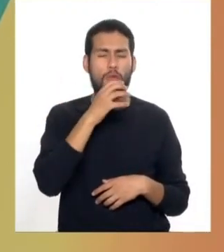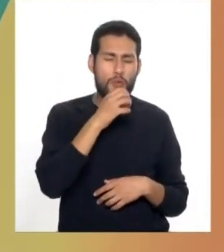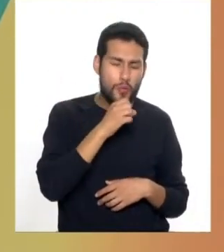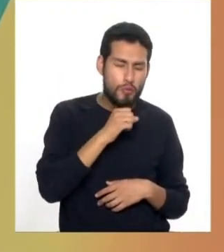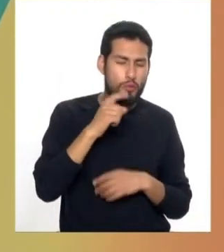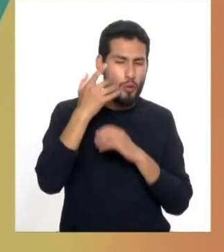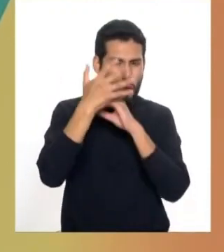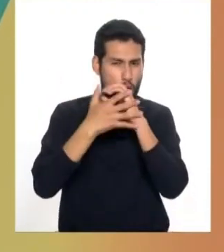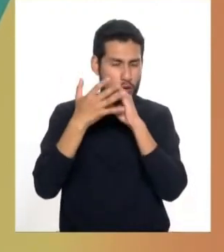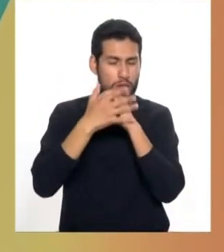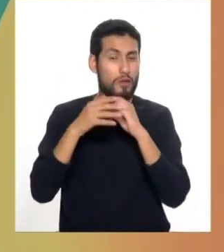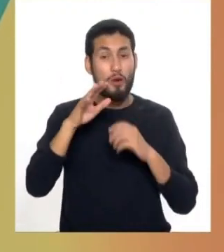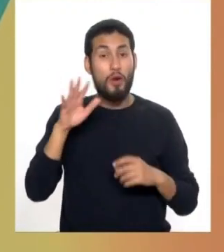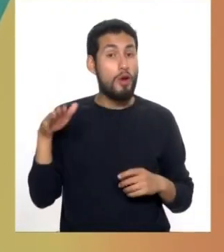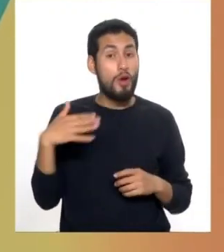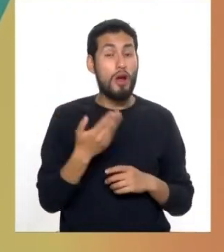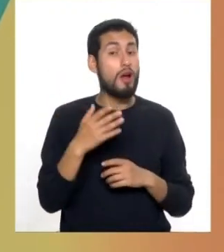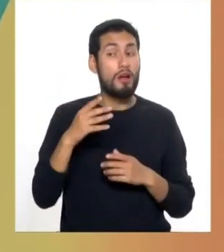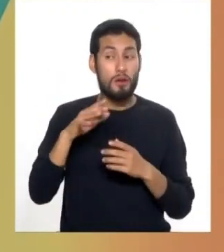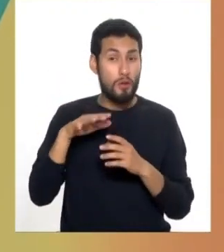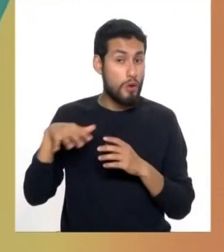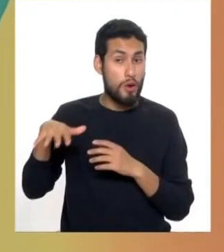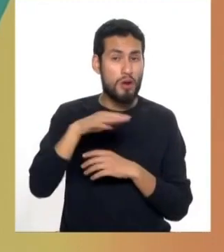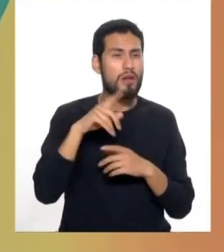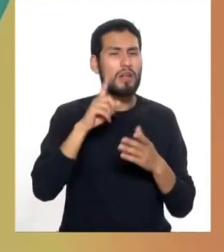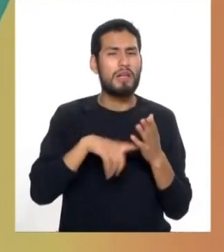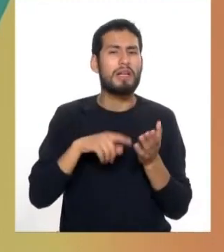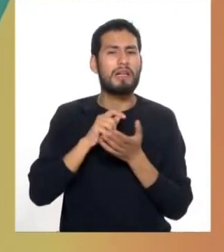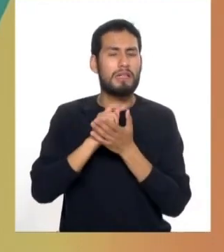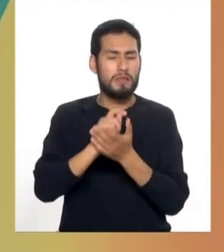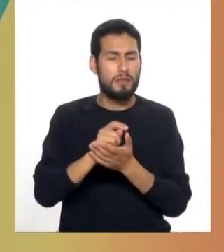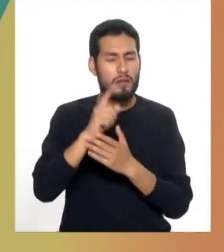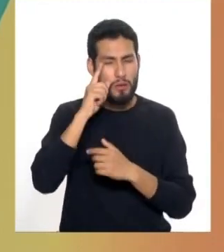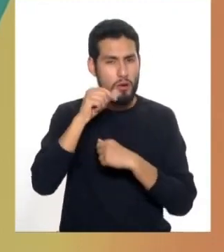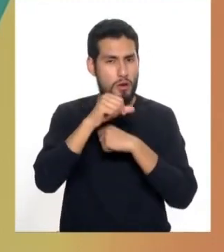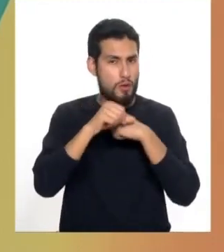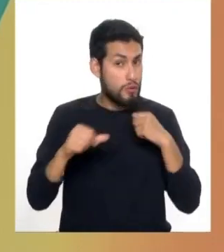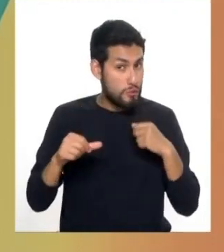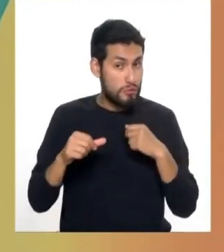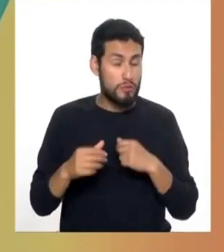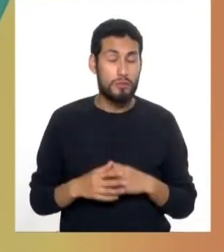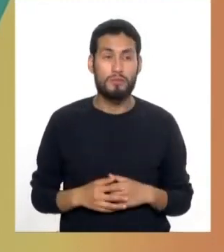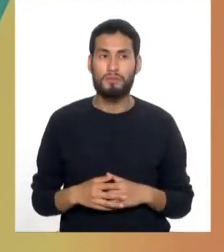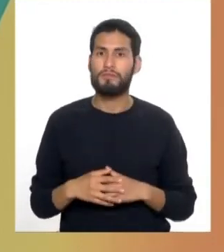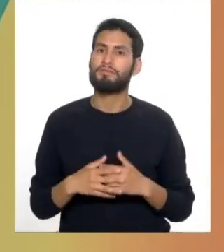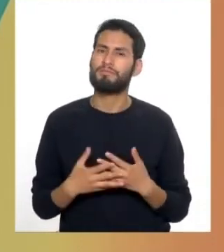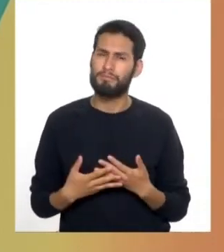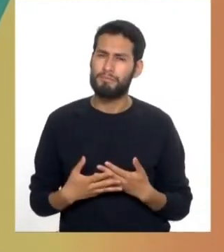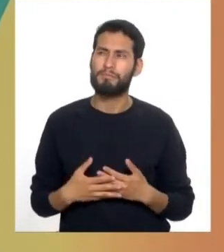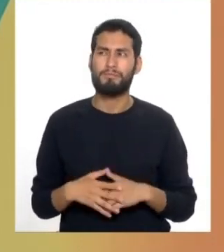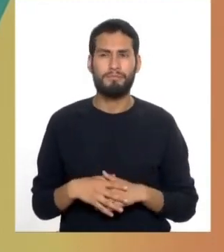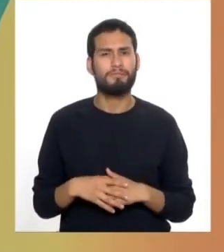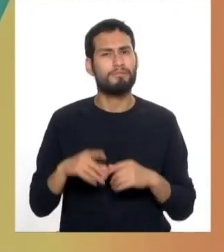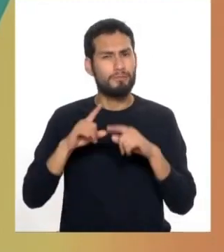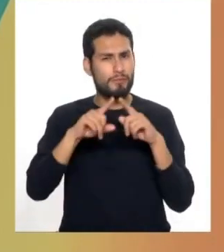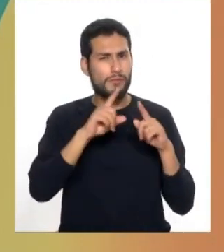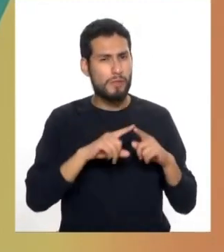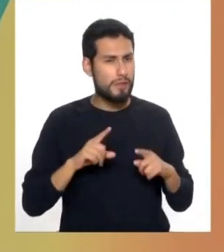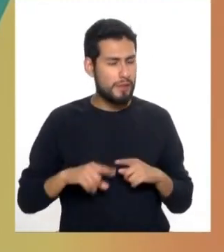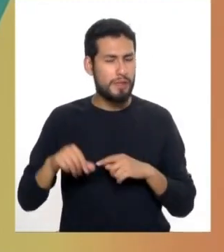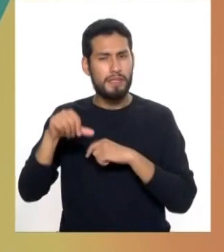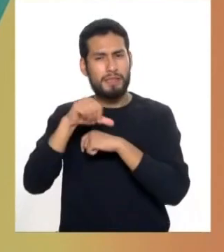estas cataratas, todas, como habíamos mencionado, tienen tratamiento quirúrgico y, bueno, tenemos diferentes tipos de